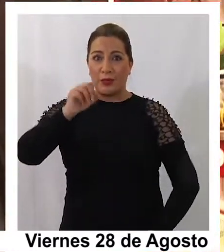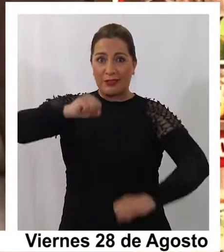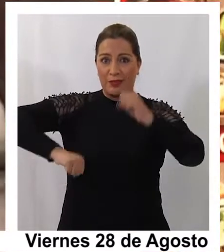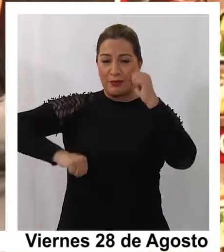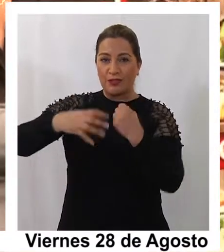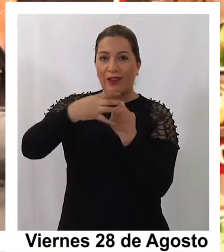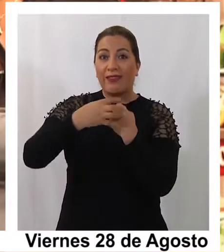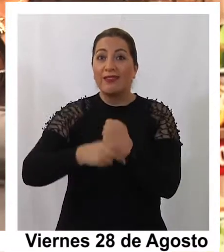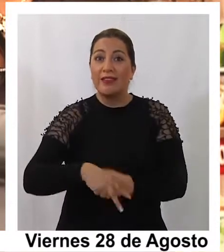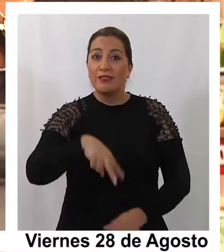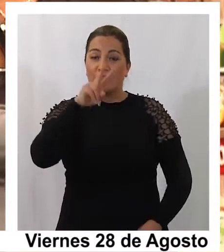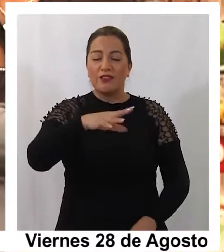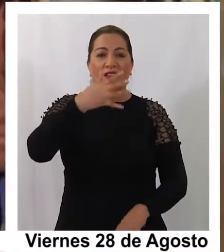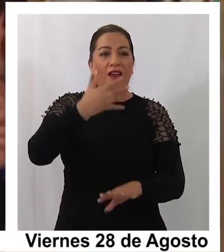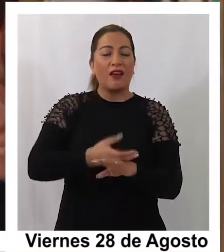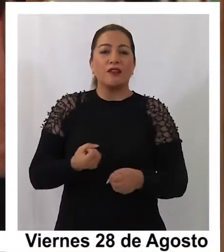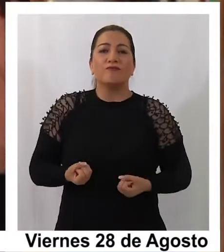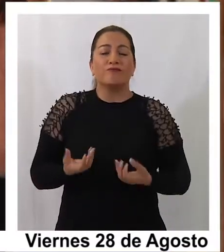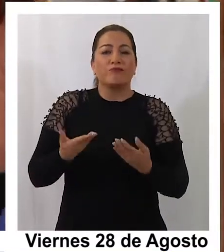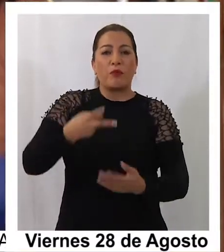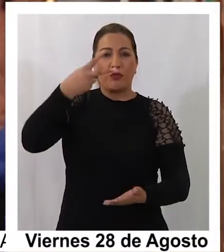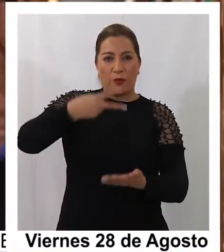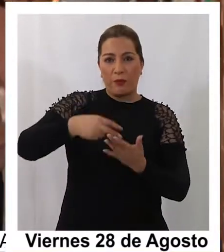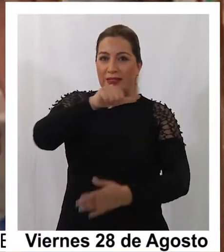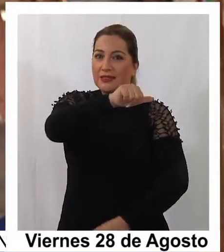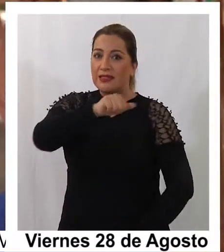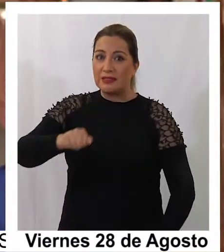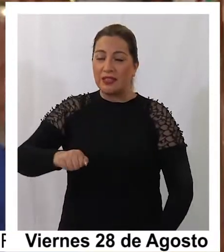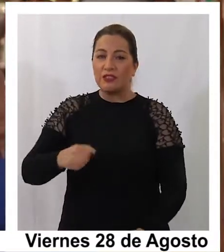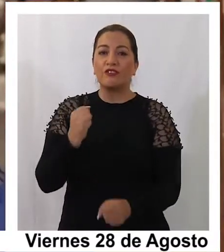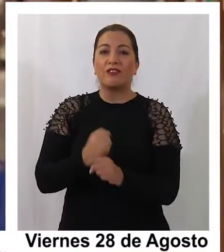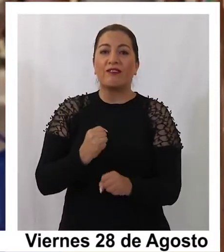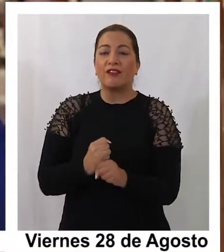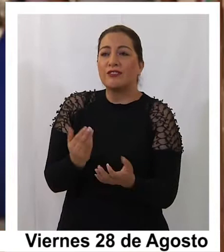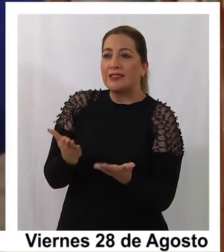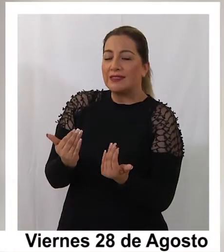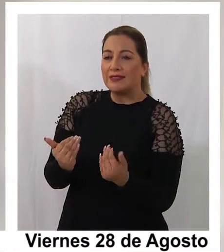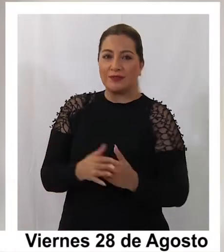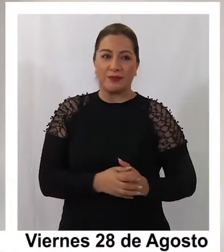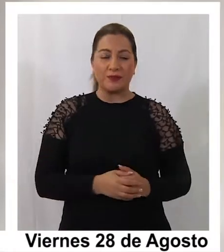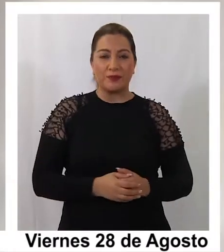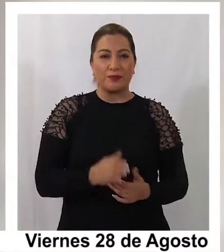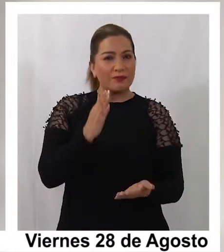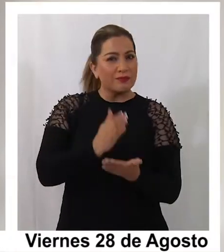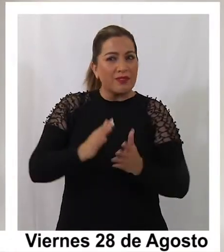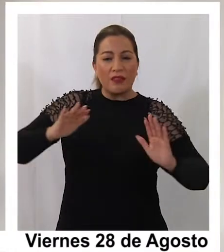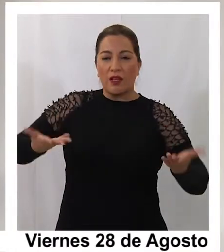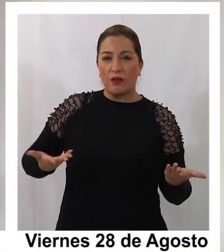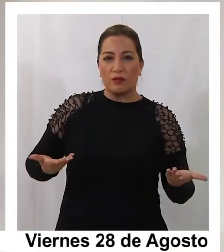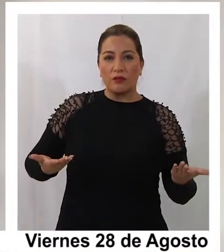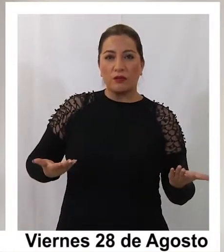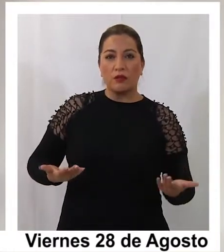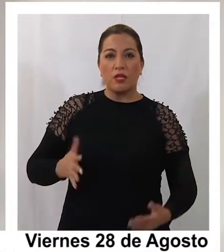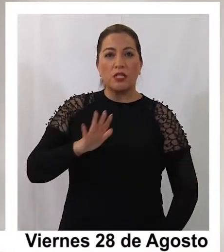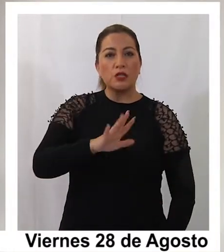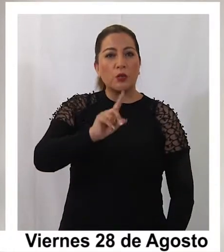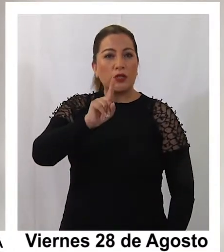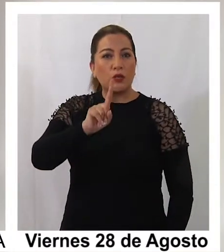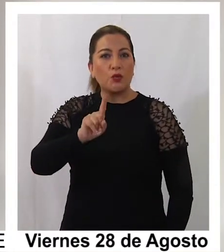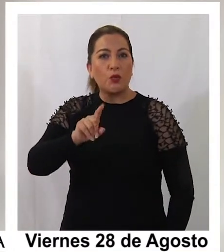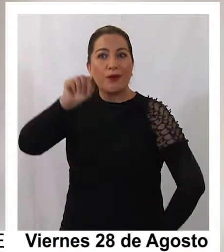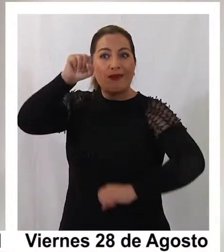macrozona norte ofrecieron más de 2.600 puestos de trabajo. Hasta el momento logramos captar 51